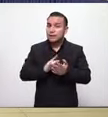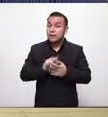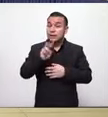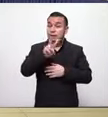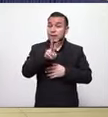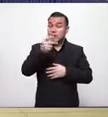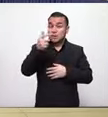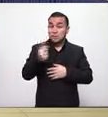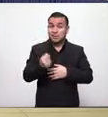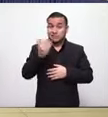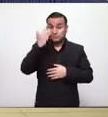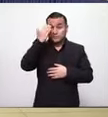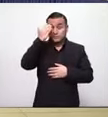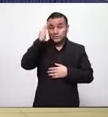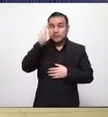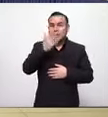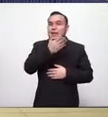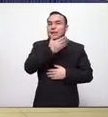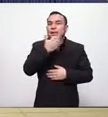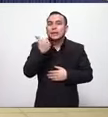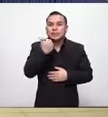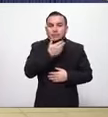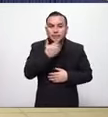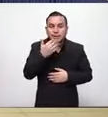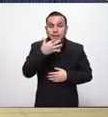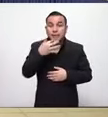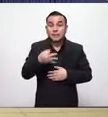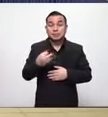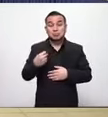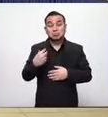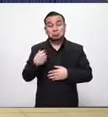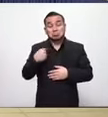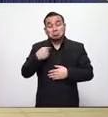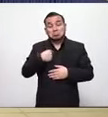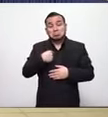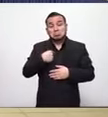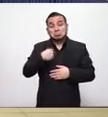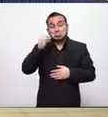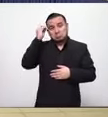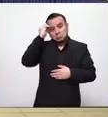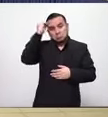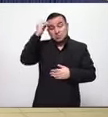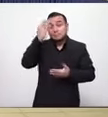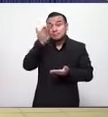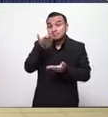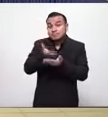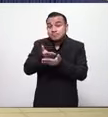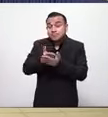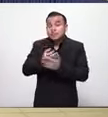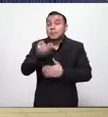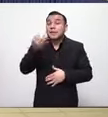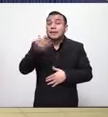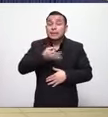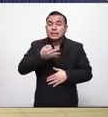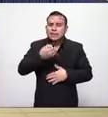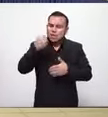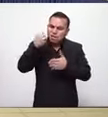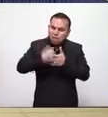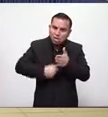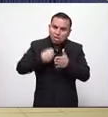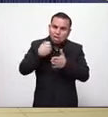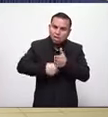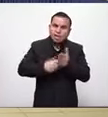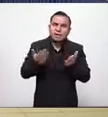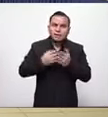de dos meses no sabemos ni que va a estar pasando entonces decía yo que se necesita seguir esforzándonos